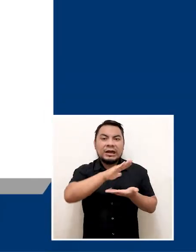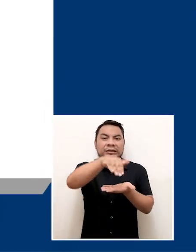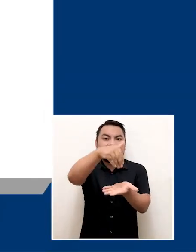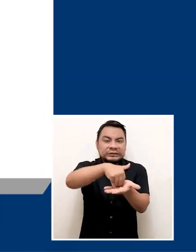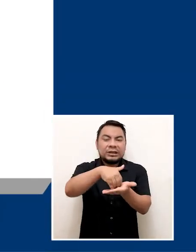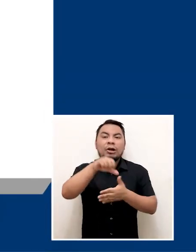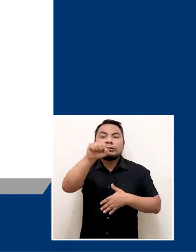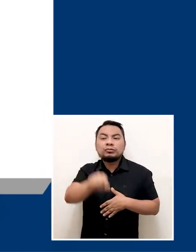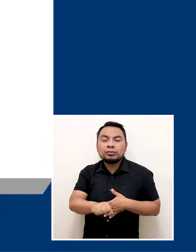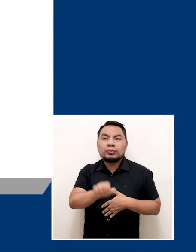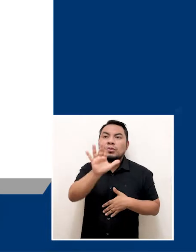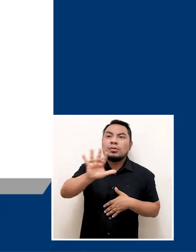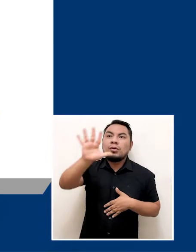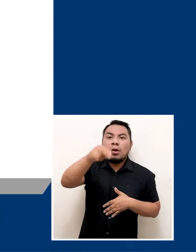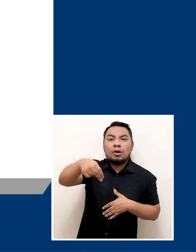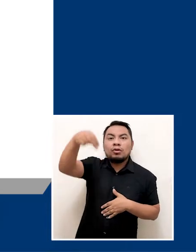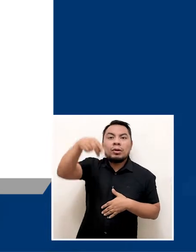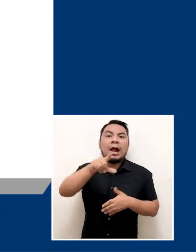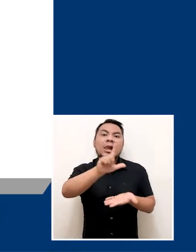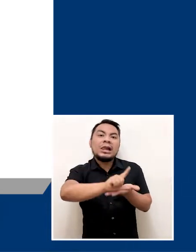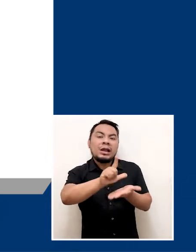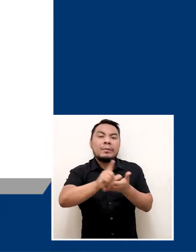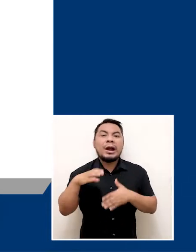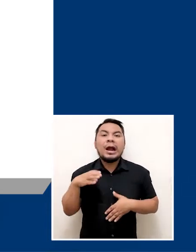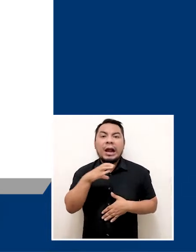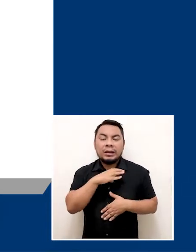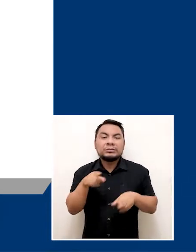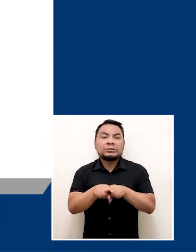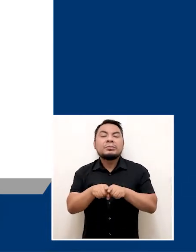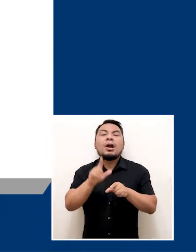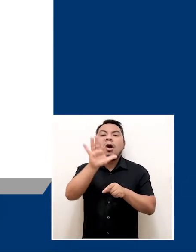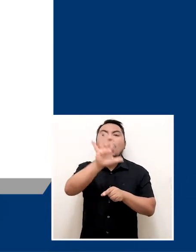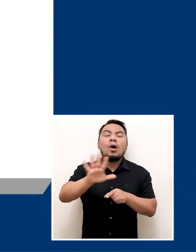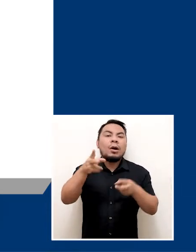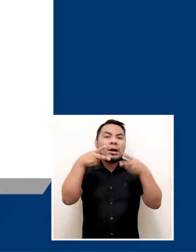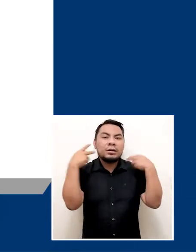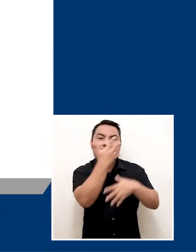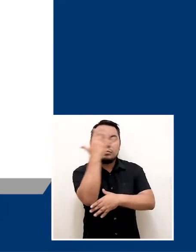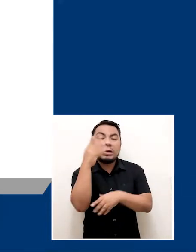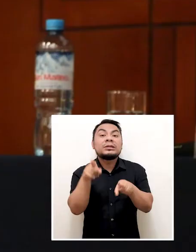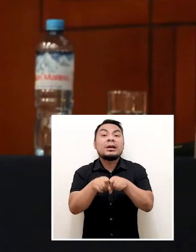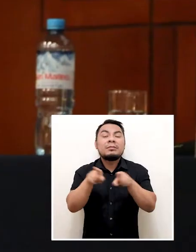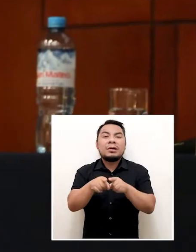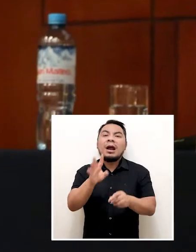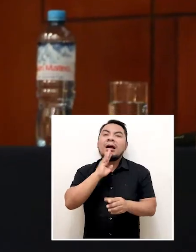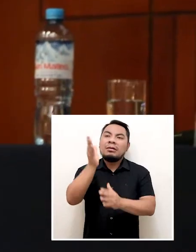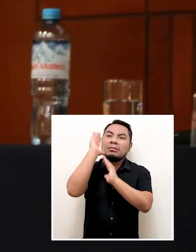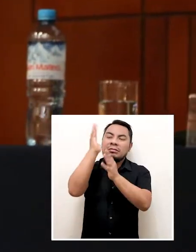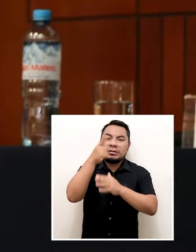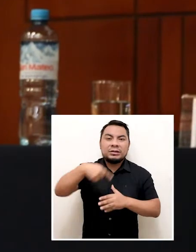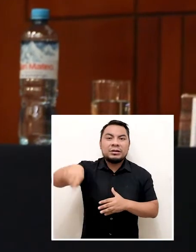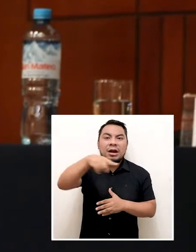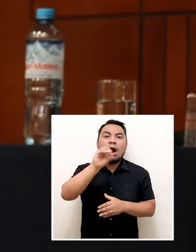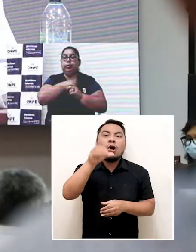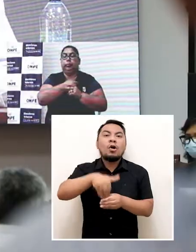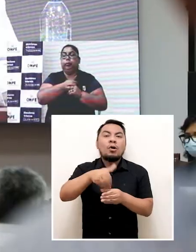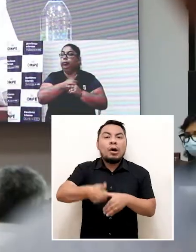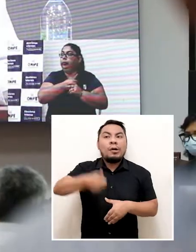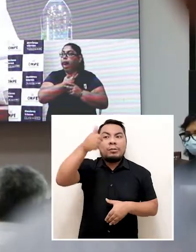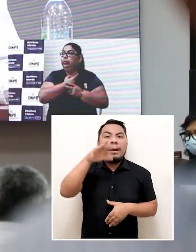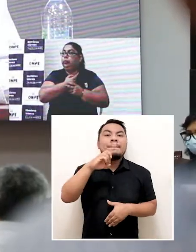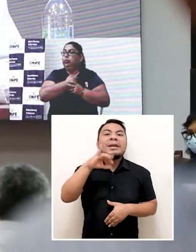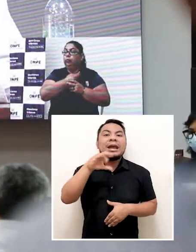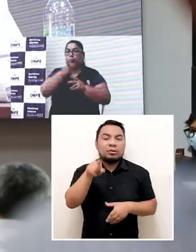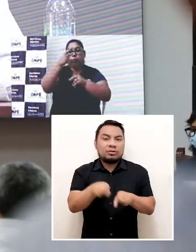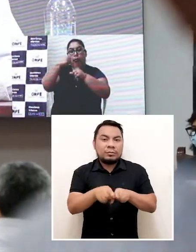macrorregiones Centro, Sur, Norte, Lima, Callao y Oriente. Y contaron con las exposiciones del jefe